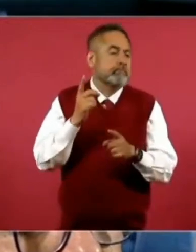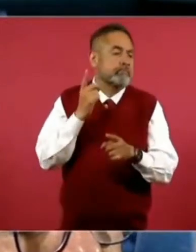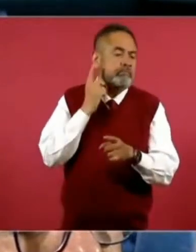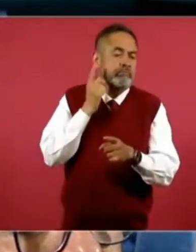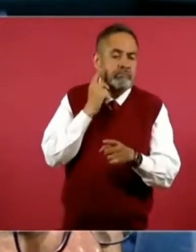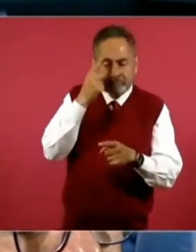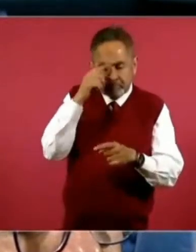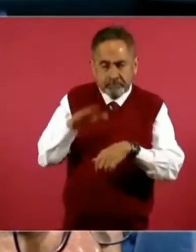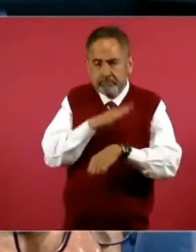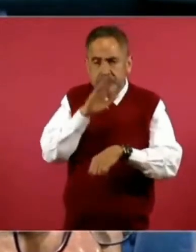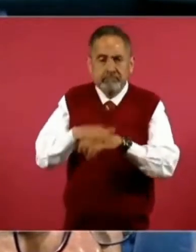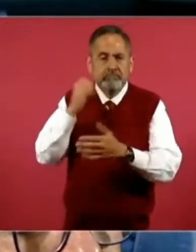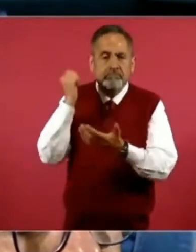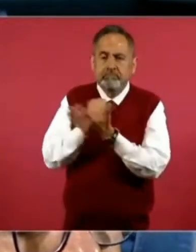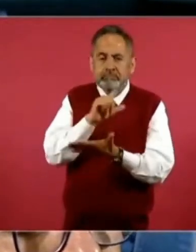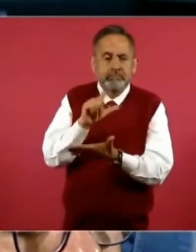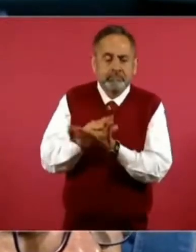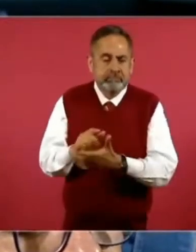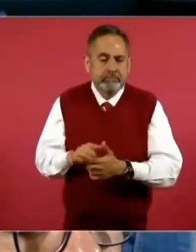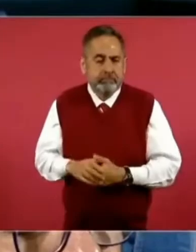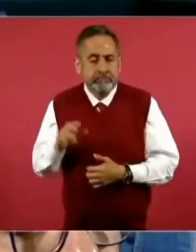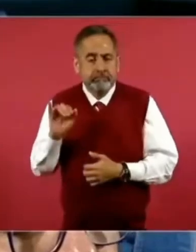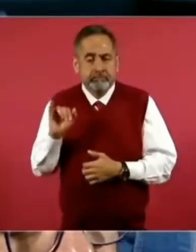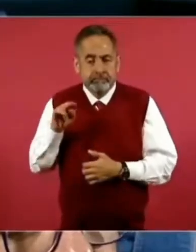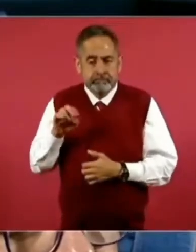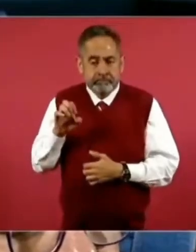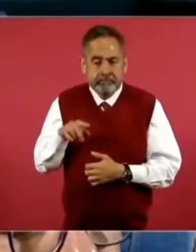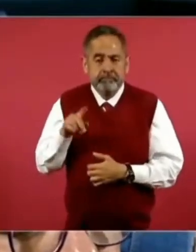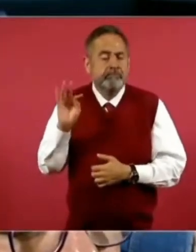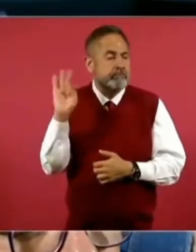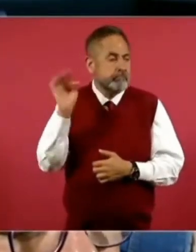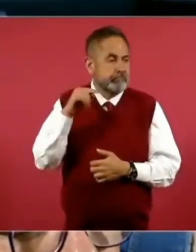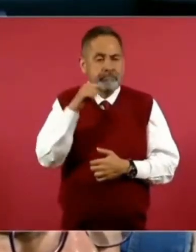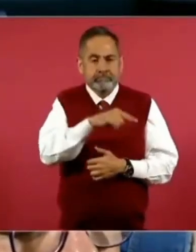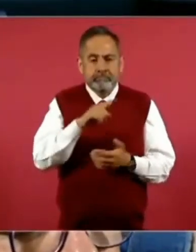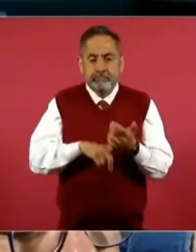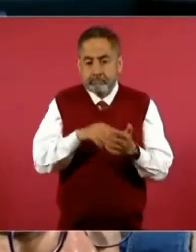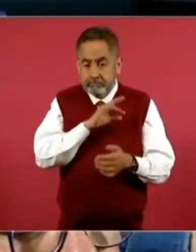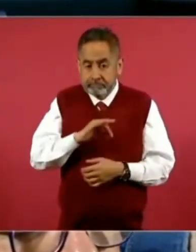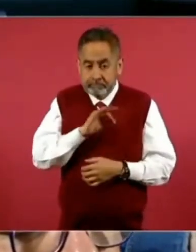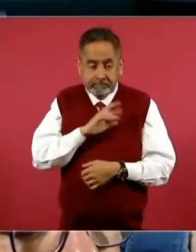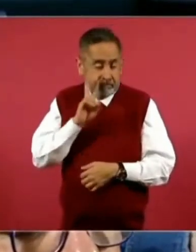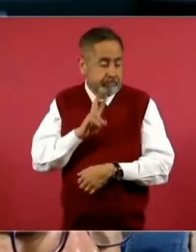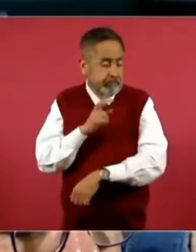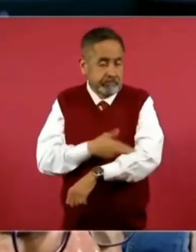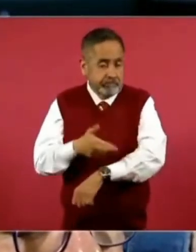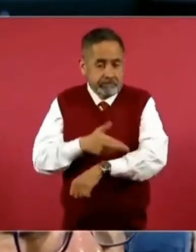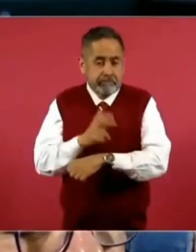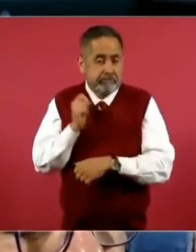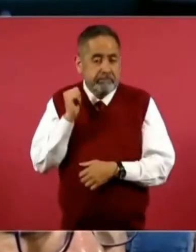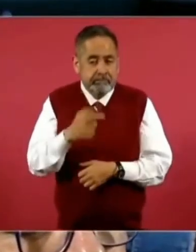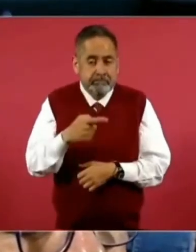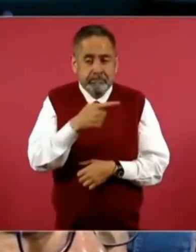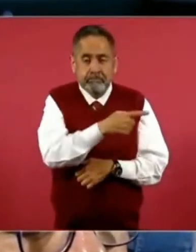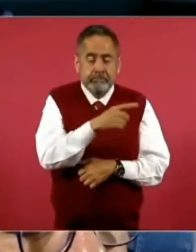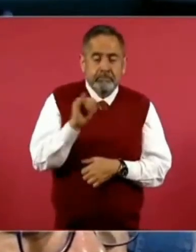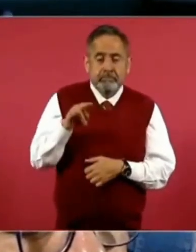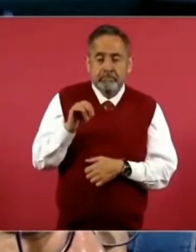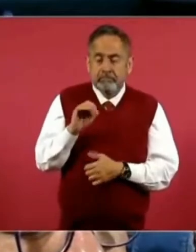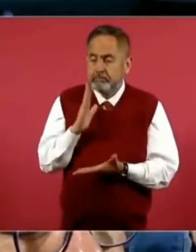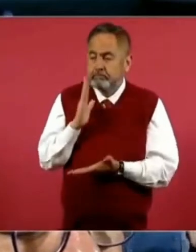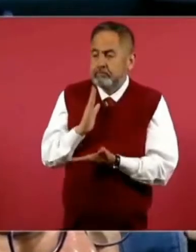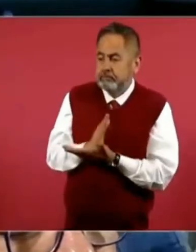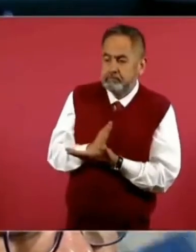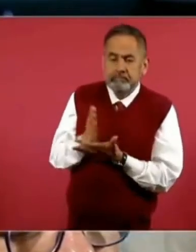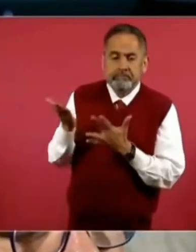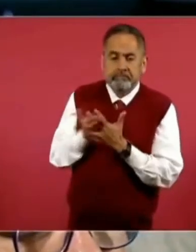aprobación de leyes. Todavía en el INE se pudiera hacer algo en torno a que pudieran pausar o pudieran detener